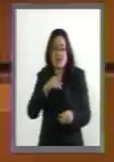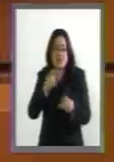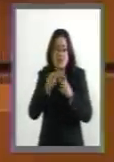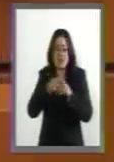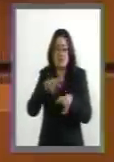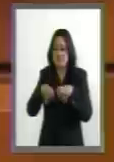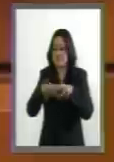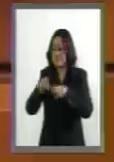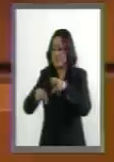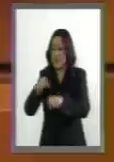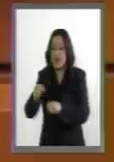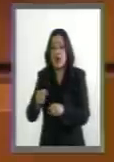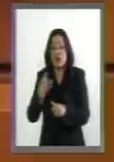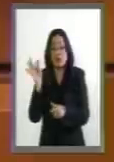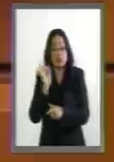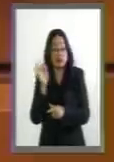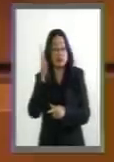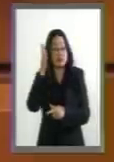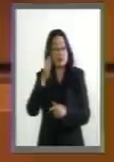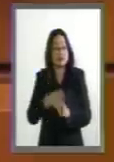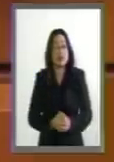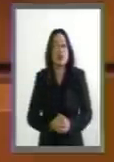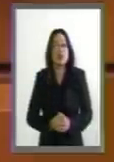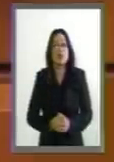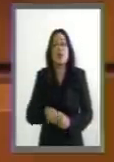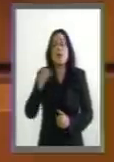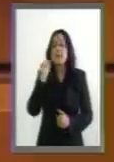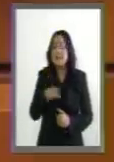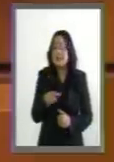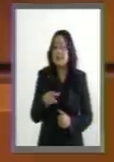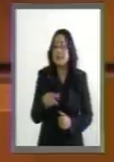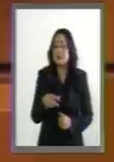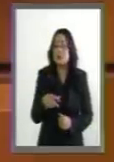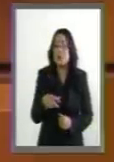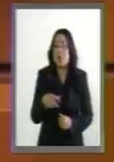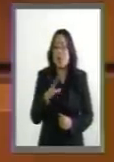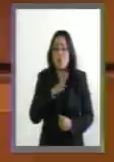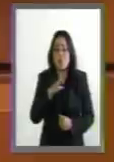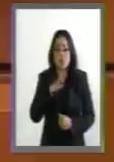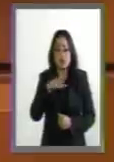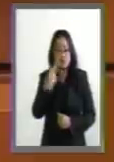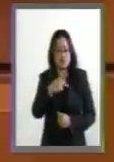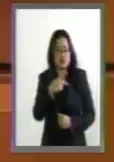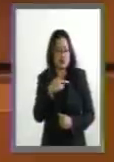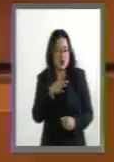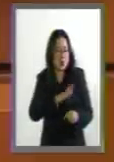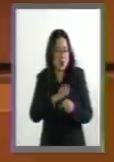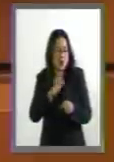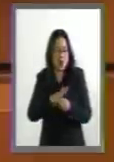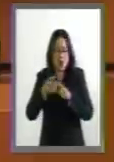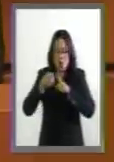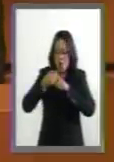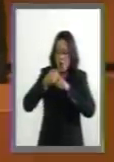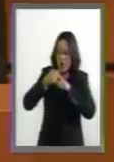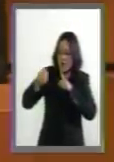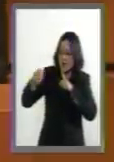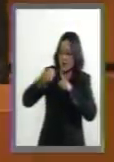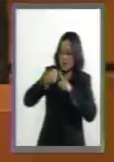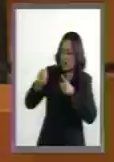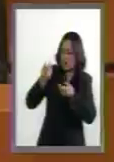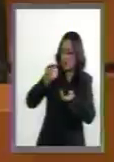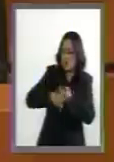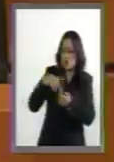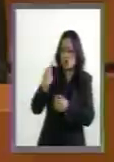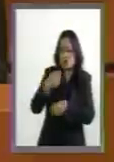ahora establecen por aquí una función de reorganización administrativa. Qué vergüenza,